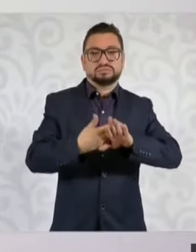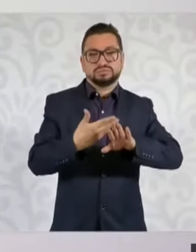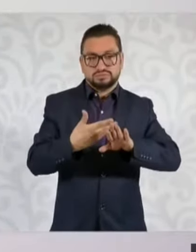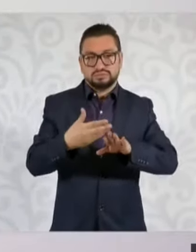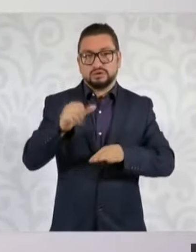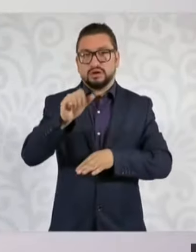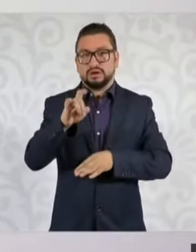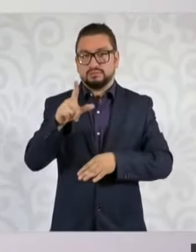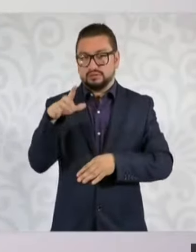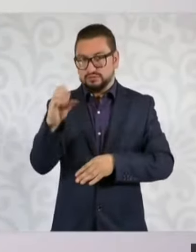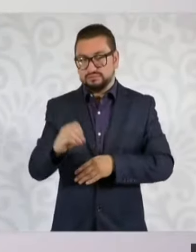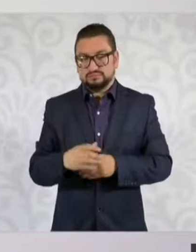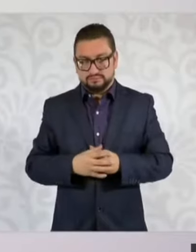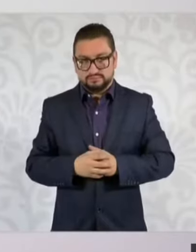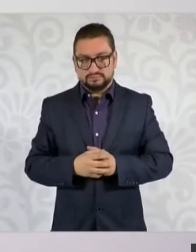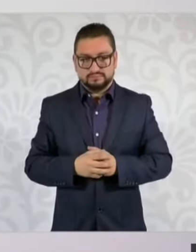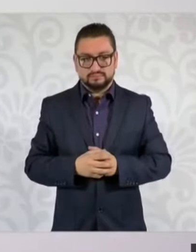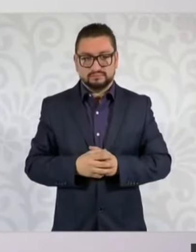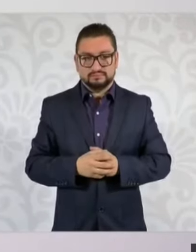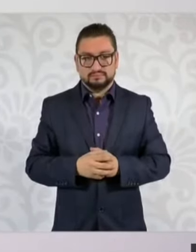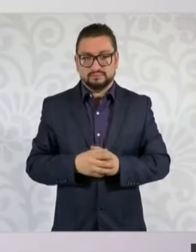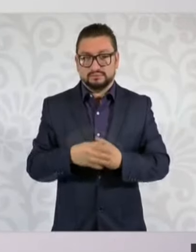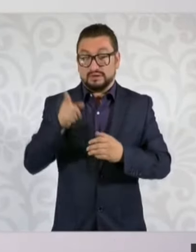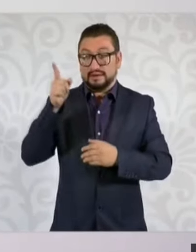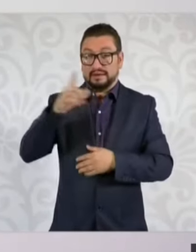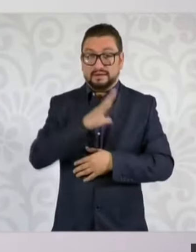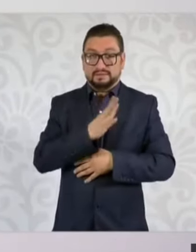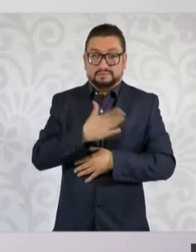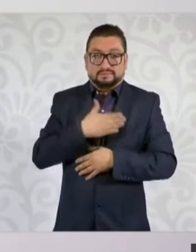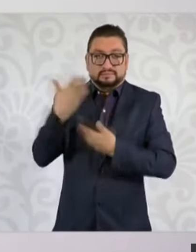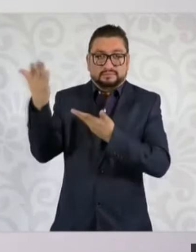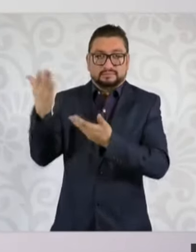de México en España.